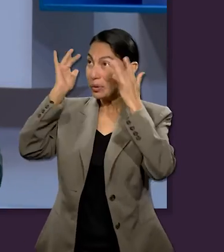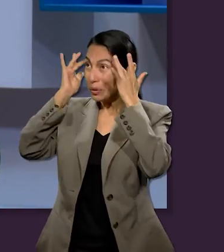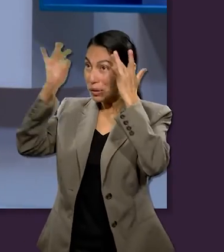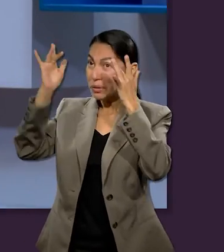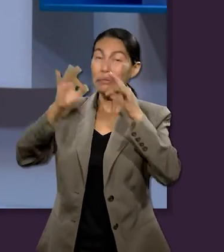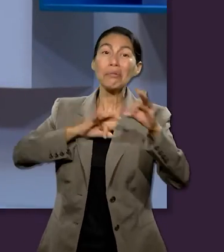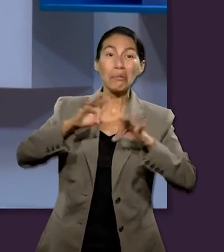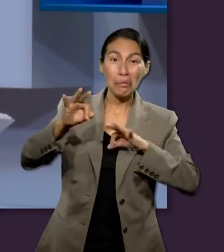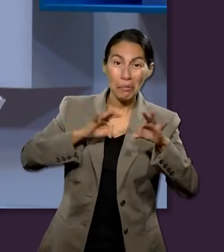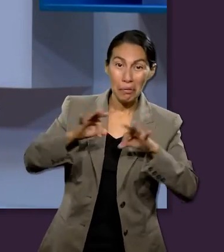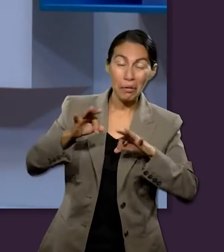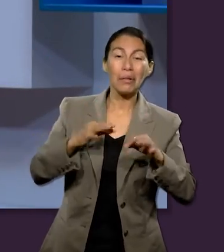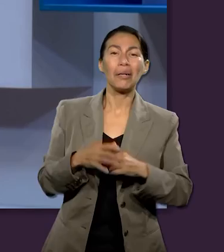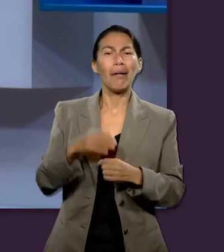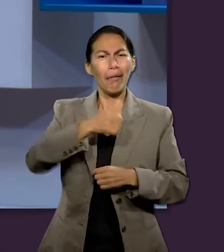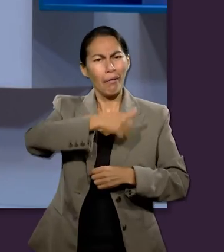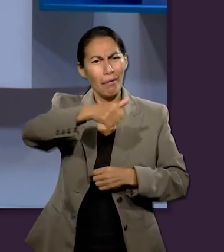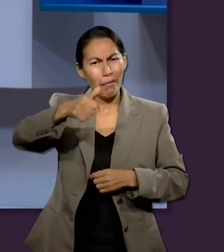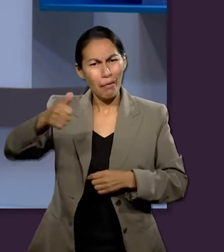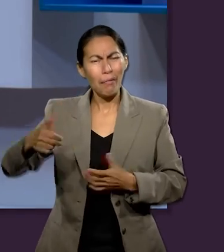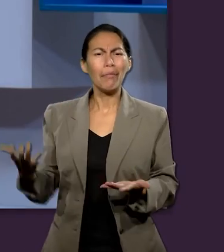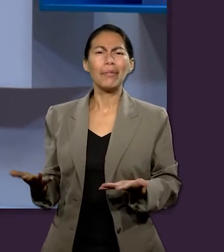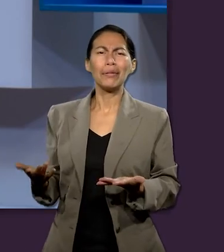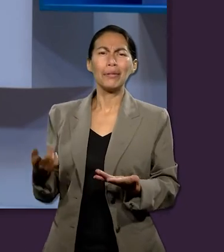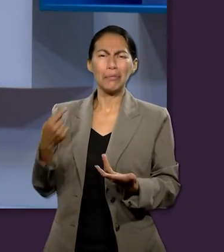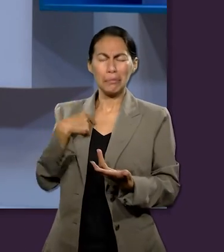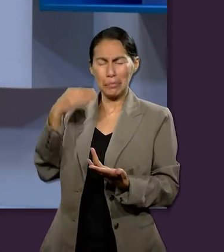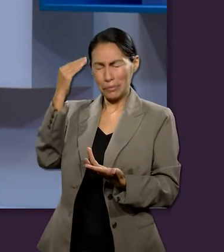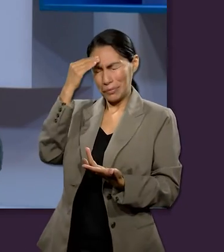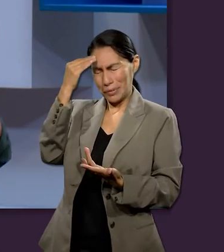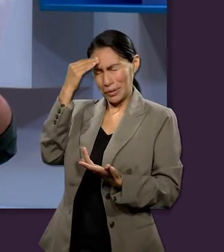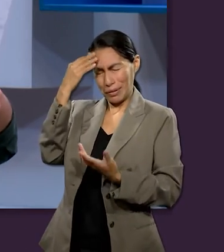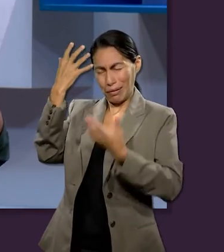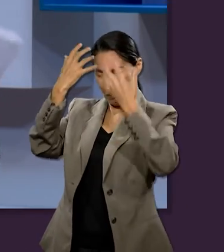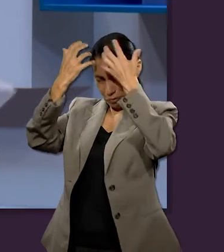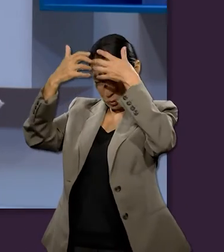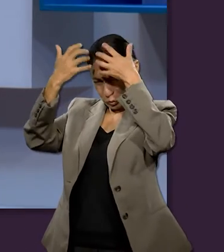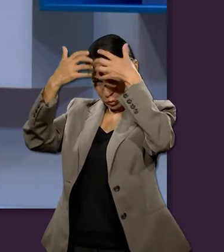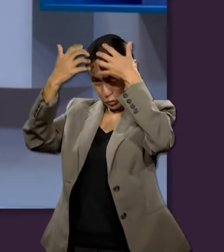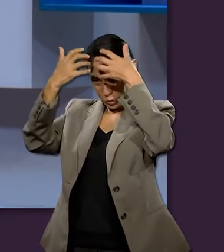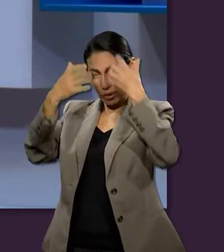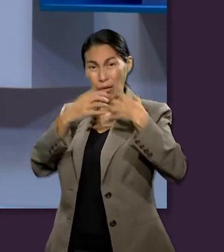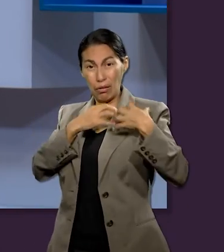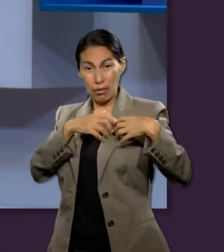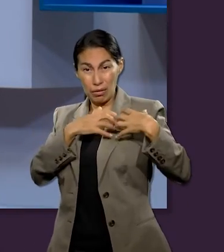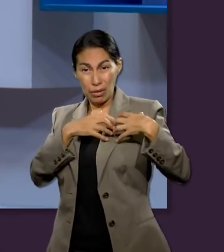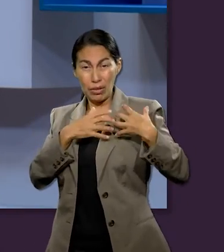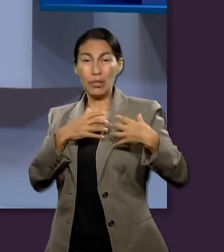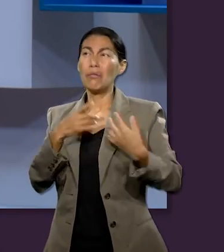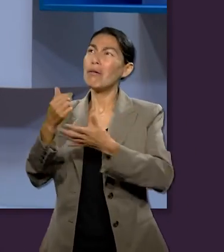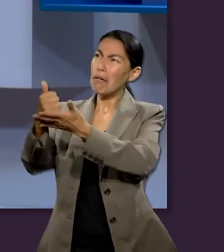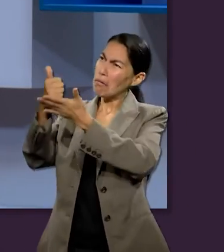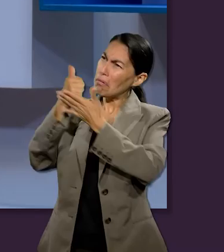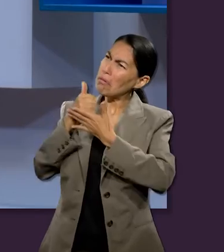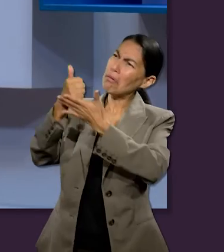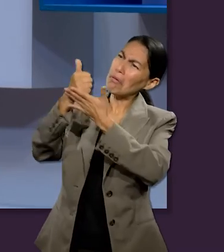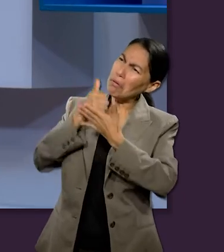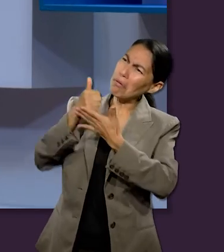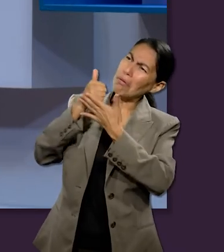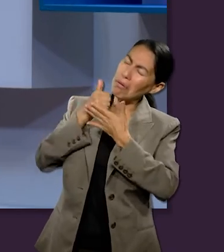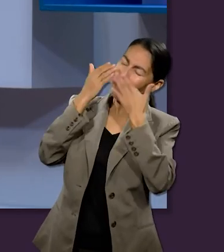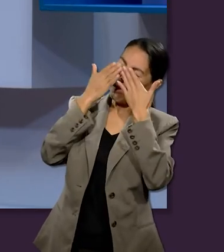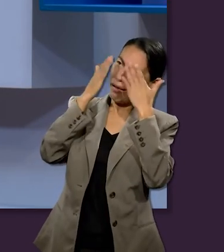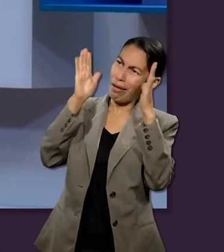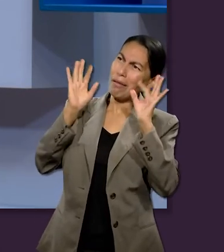ver el gran trabajo del Espíritu Santo que está a nivel de nuestras mentes, a nivel de